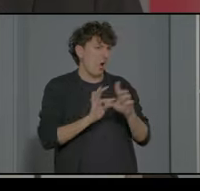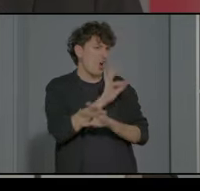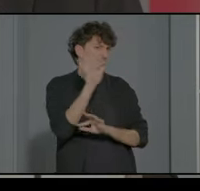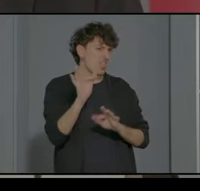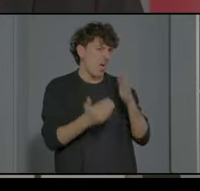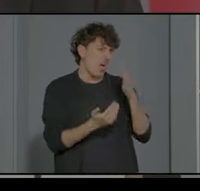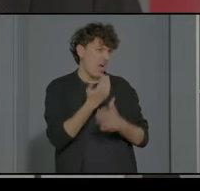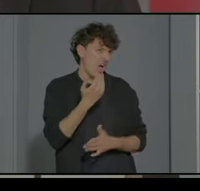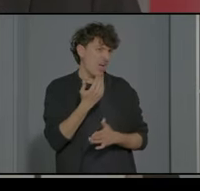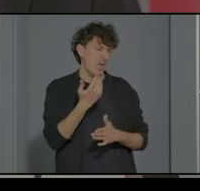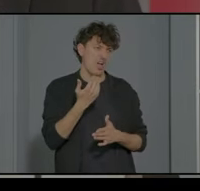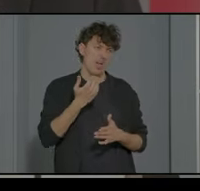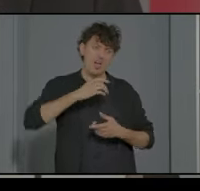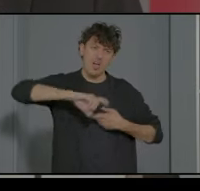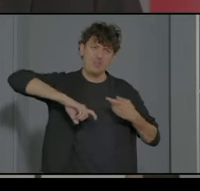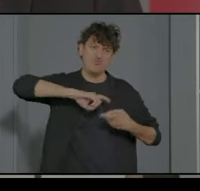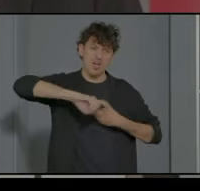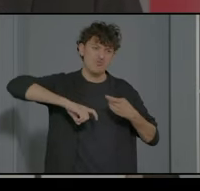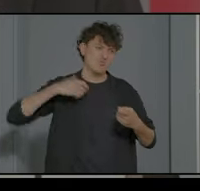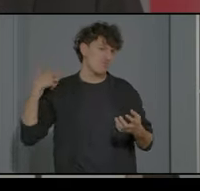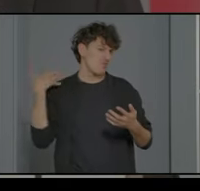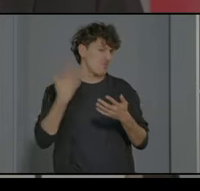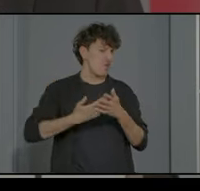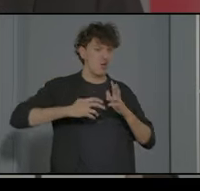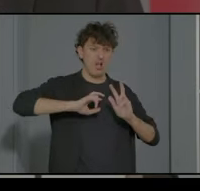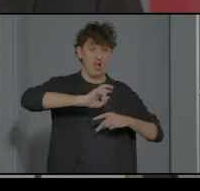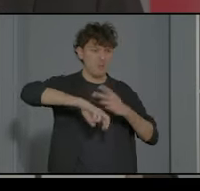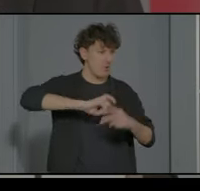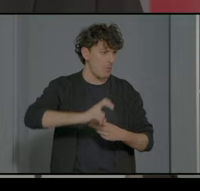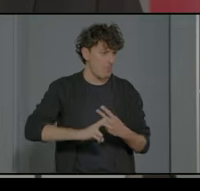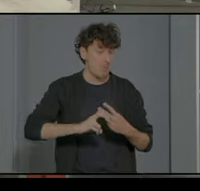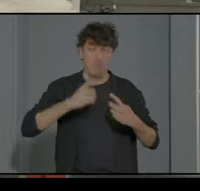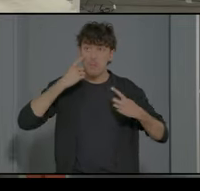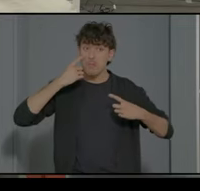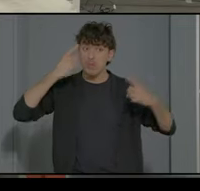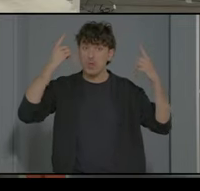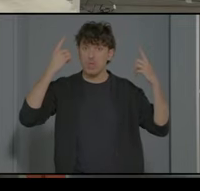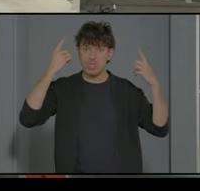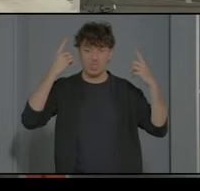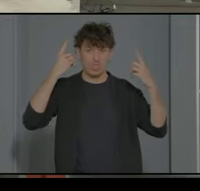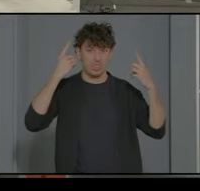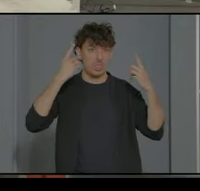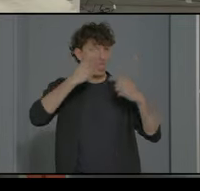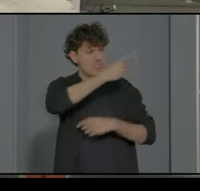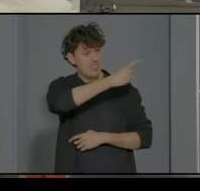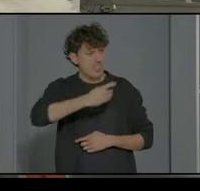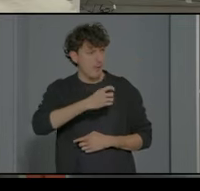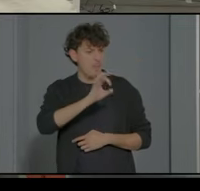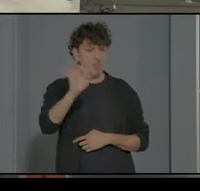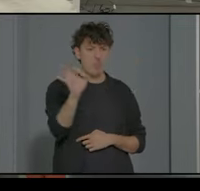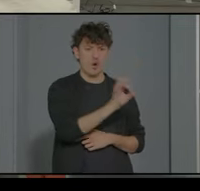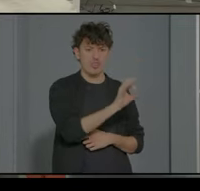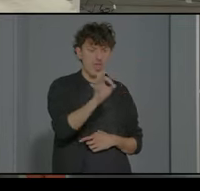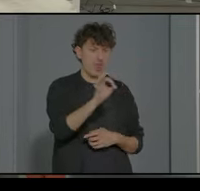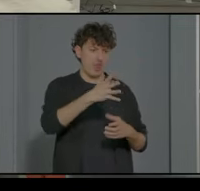todos estos años pero esta es la primera que podemos definir como 100% inclusiva vale